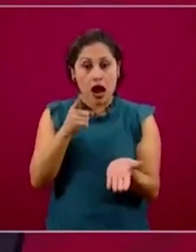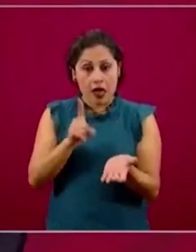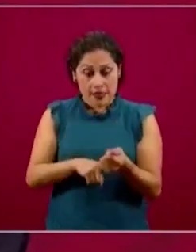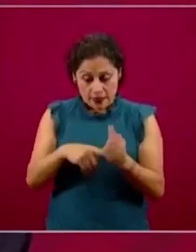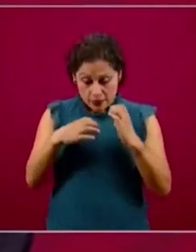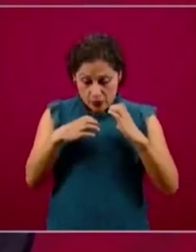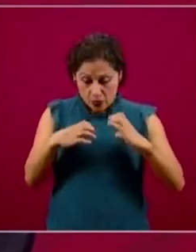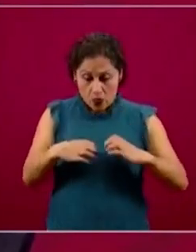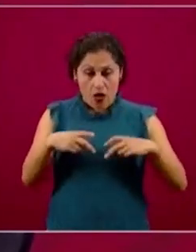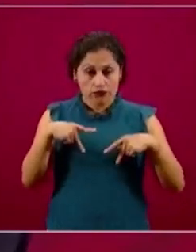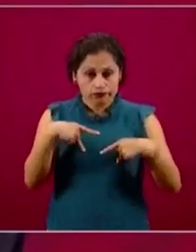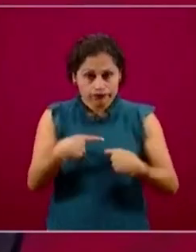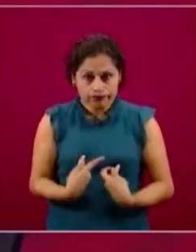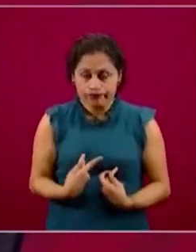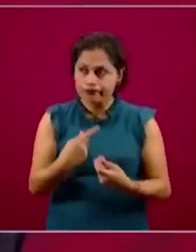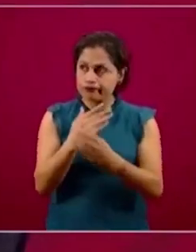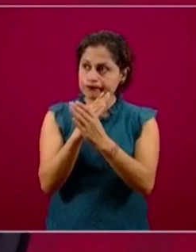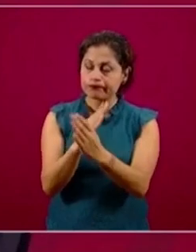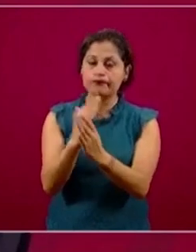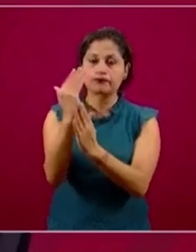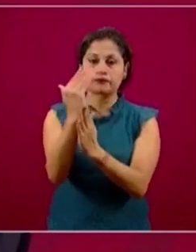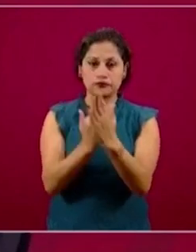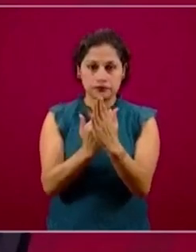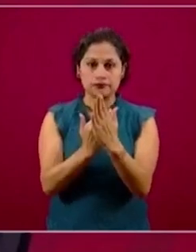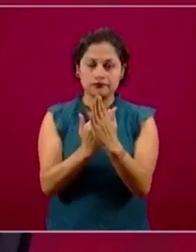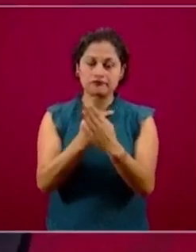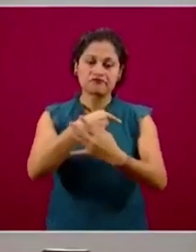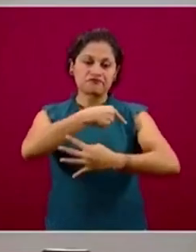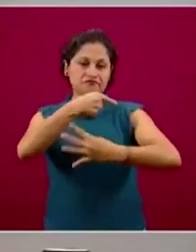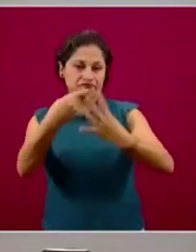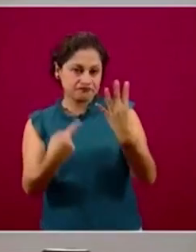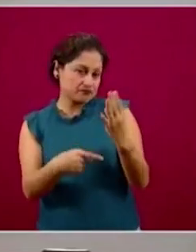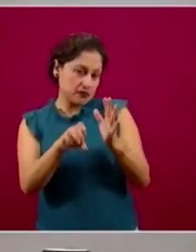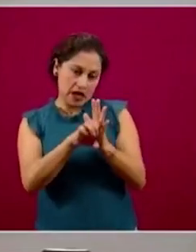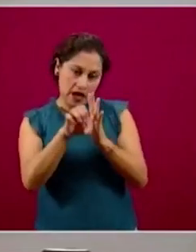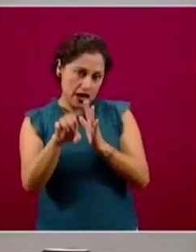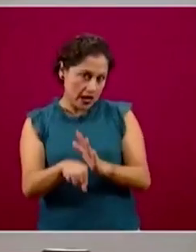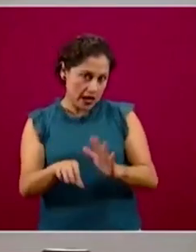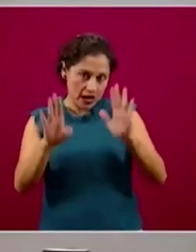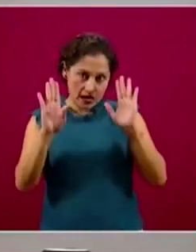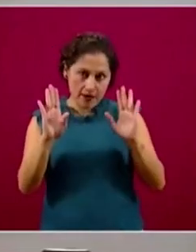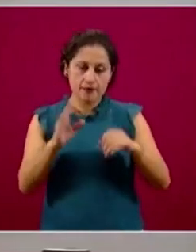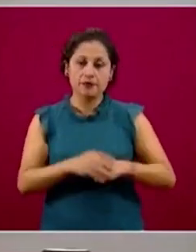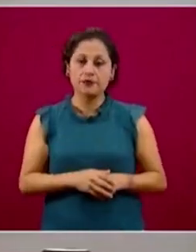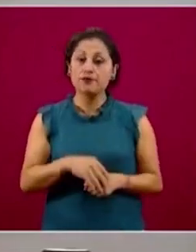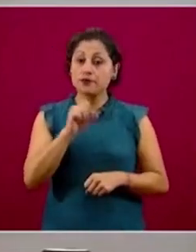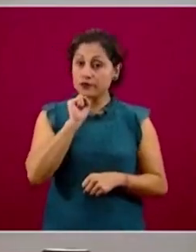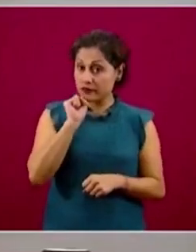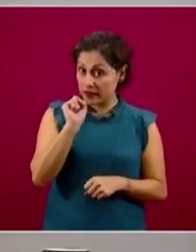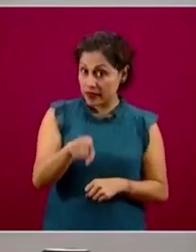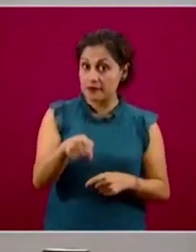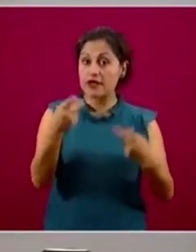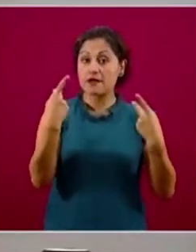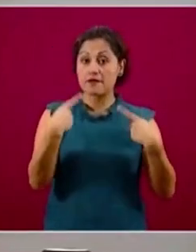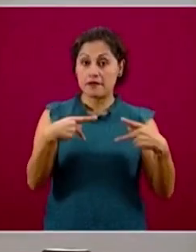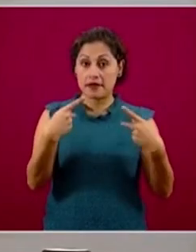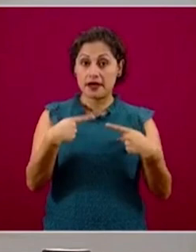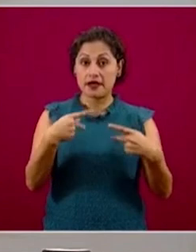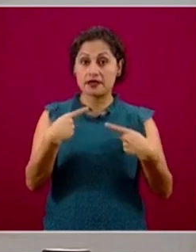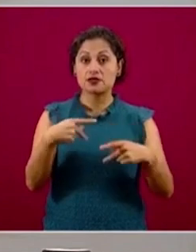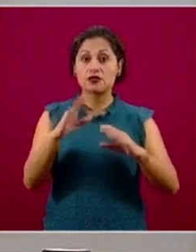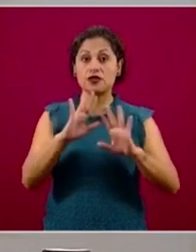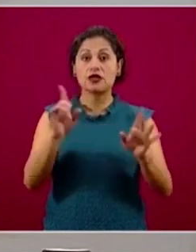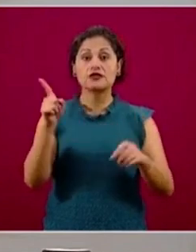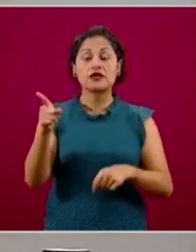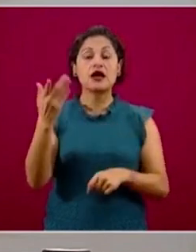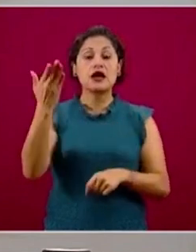organismo. Por mencionar algunos ejemplos, pero no son los únicos casos, personas que utilizan medicamentos contra el